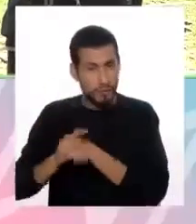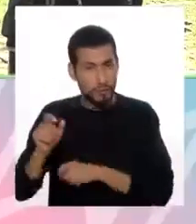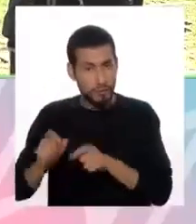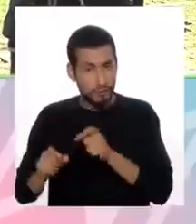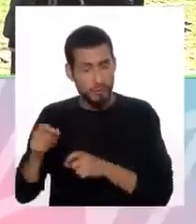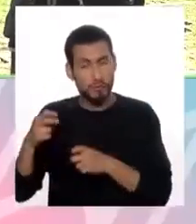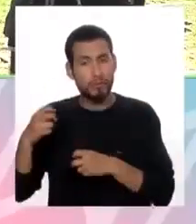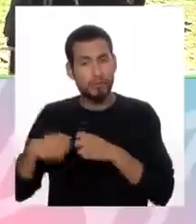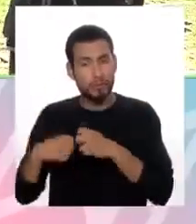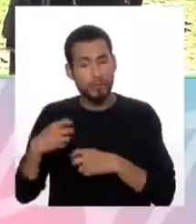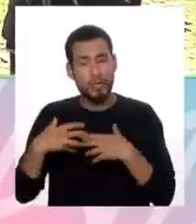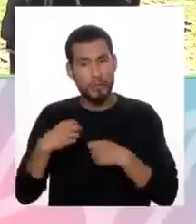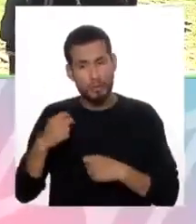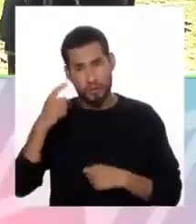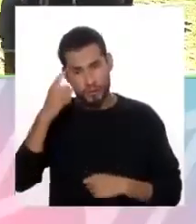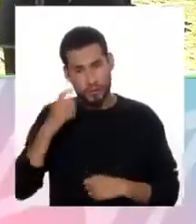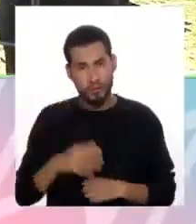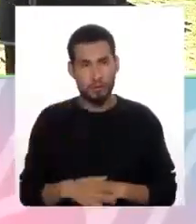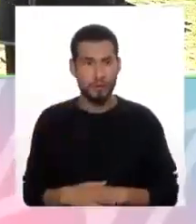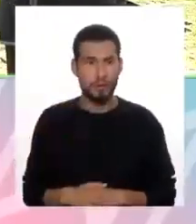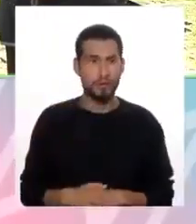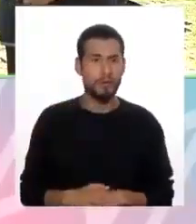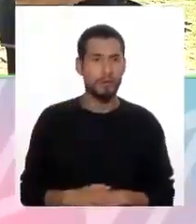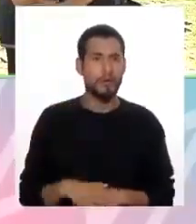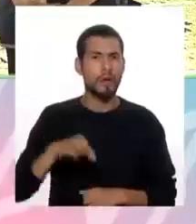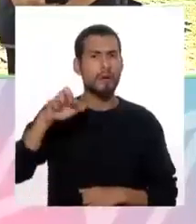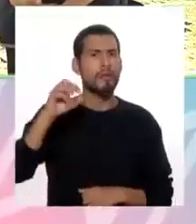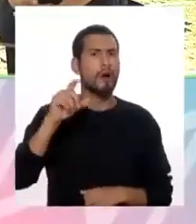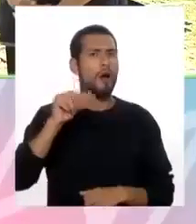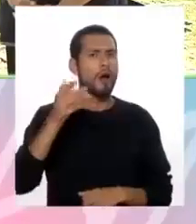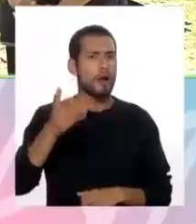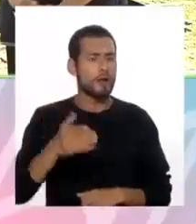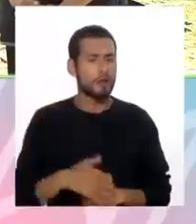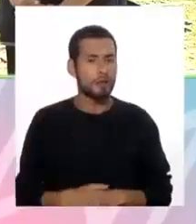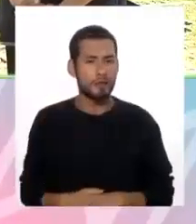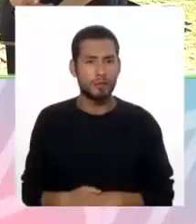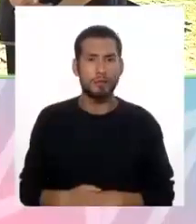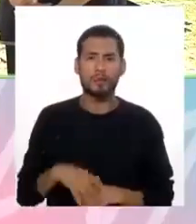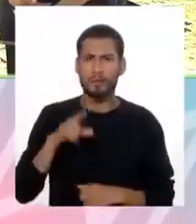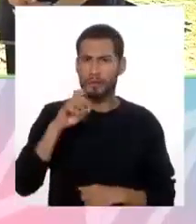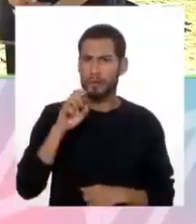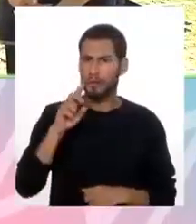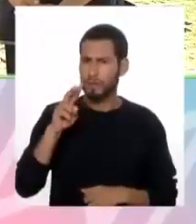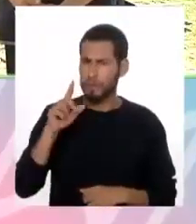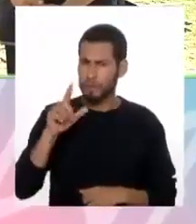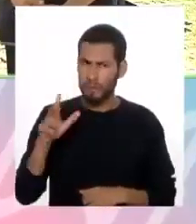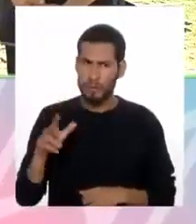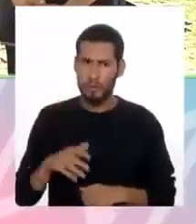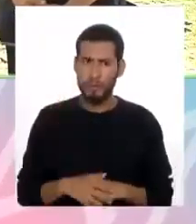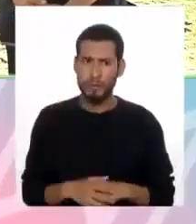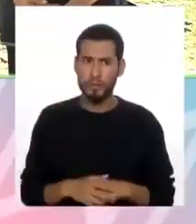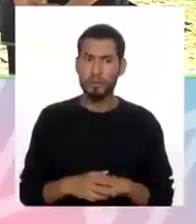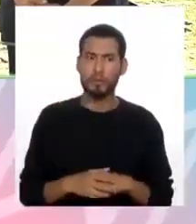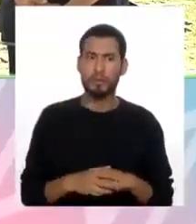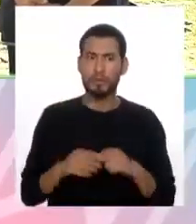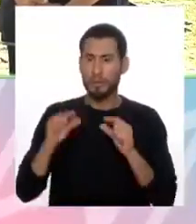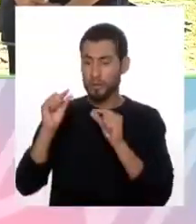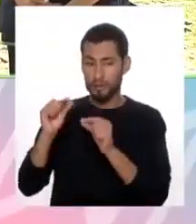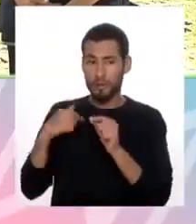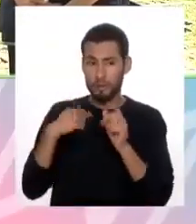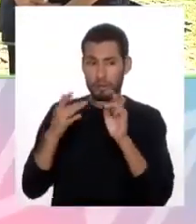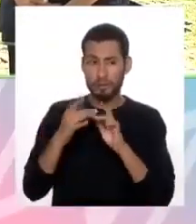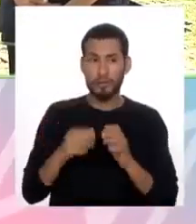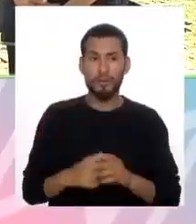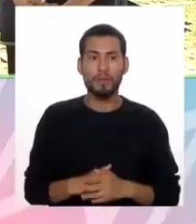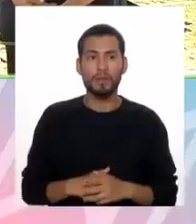con un problema de salud mental. Paola. Cuentan con una línea también de apoyo, es la 113, si no me equivoco. Exactamente. Doctor, ahora voy con usted.